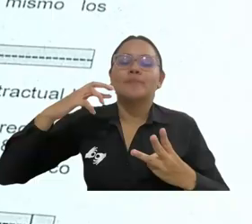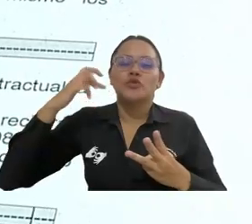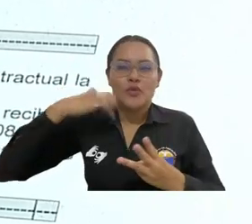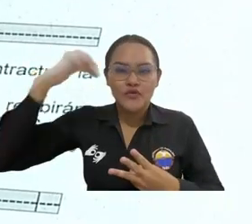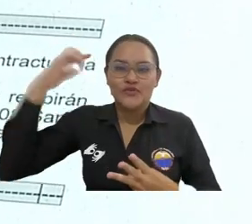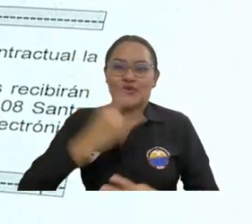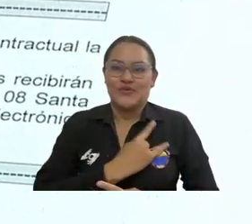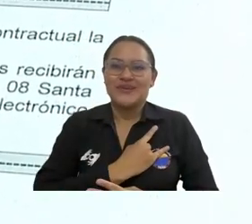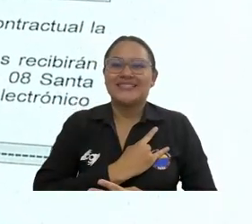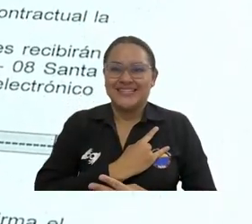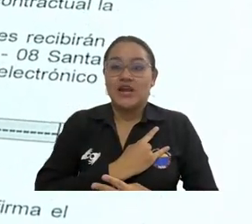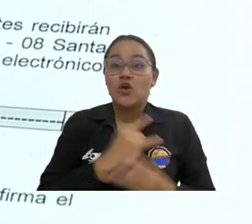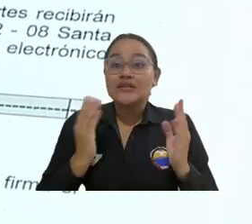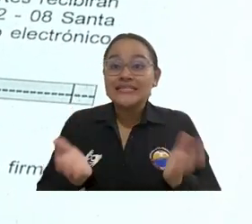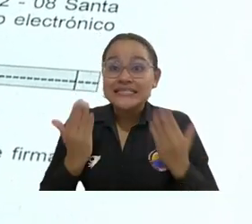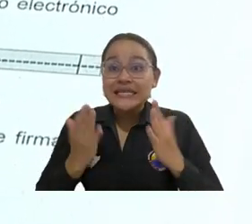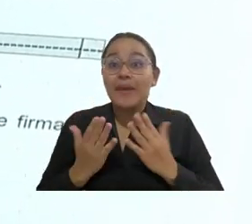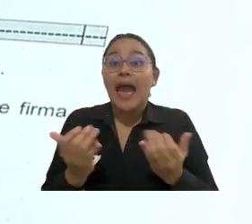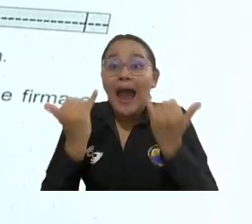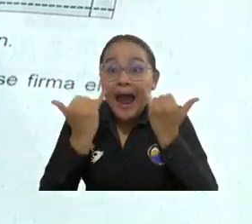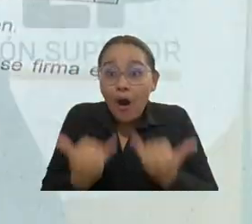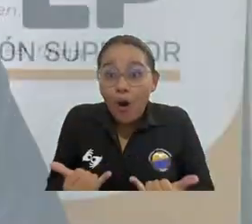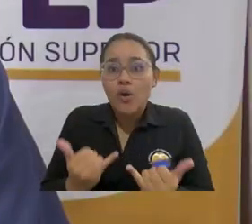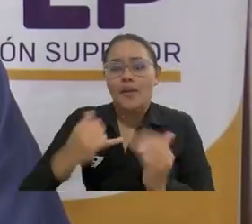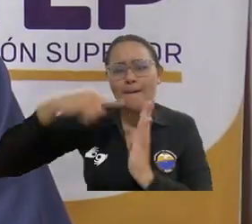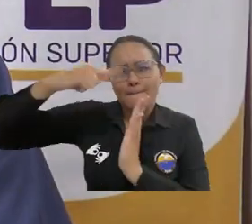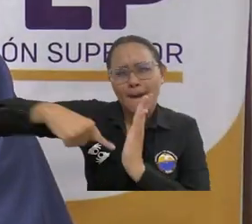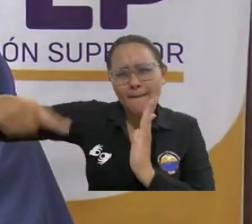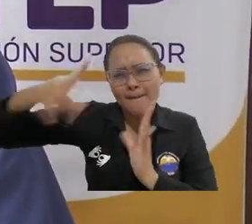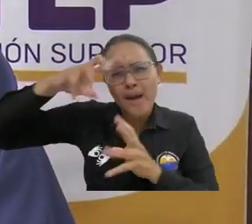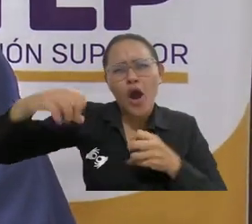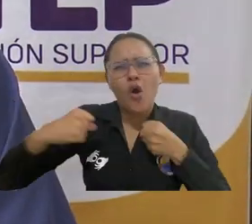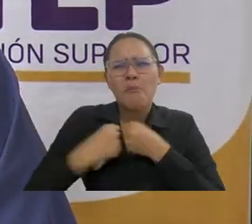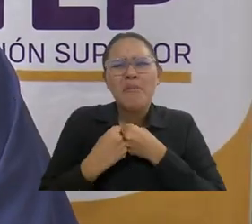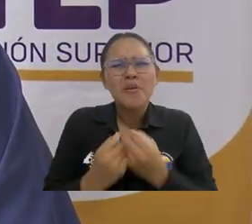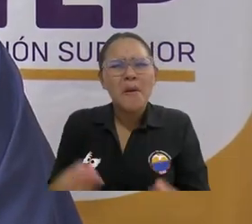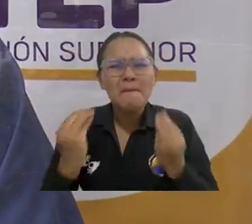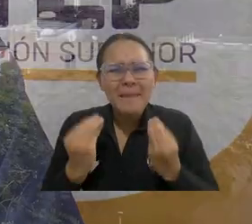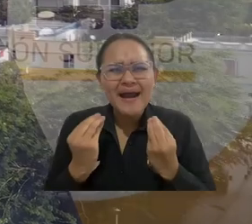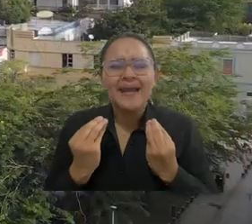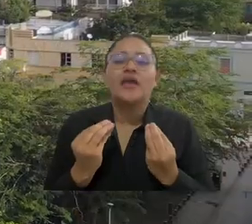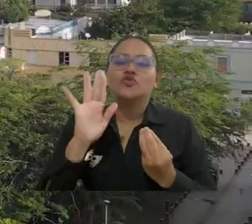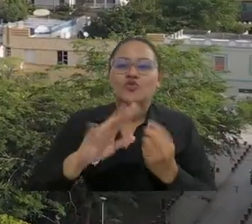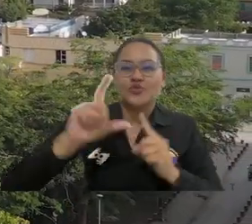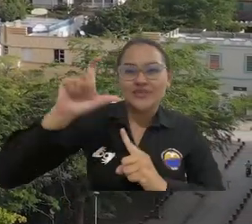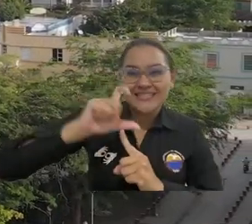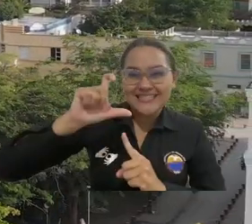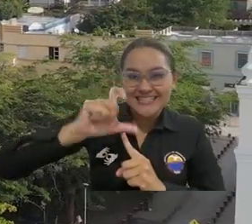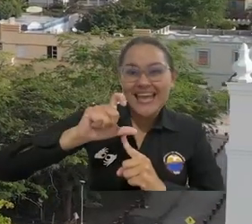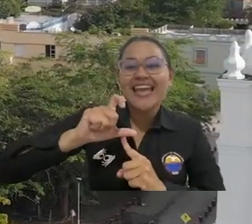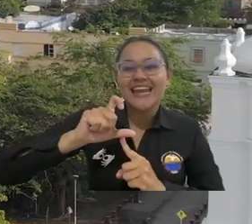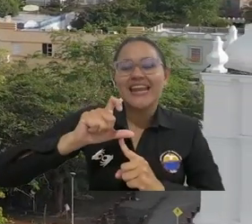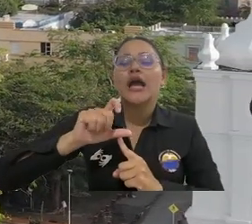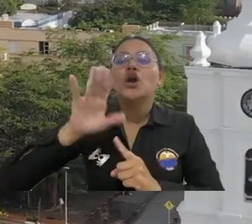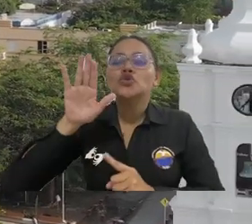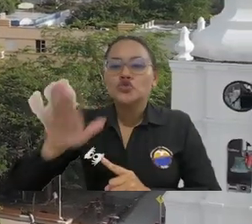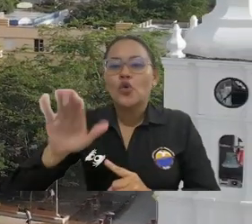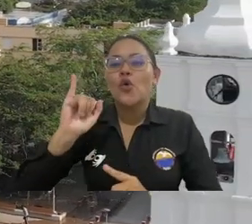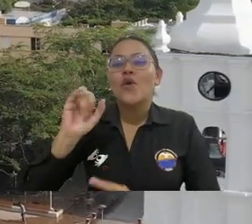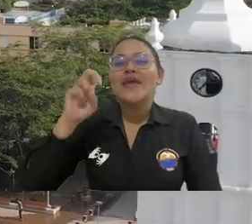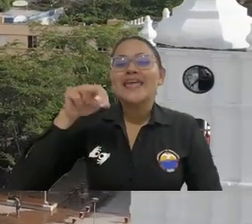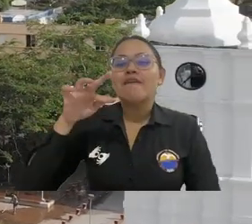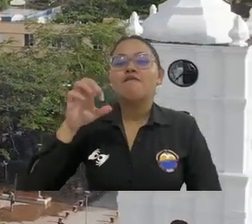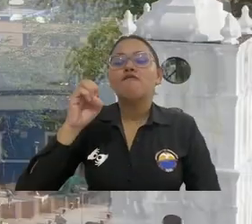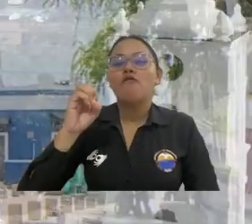tecnólogo y a nivel de profesional universitario. El que estamos firmando hoy va a permitir traer a Ciénaga